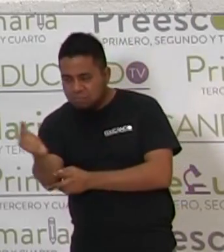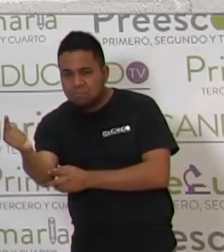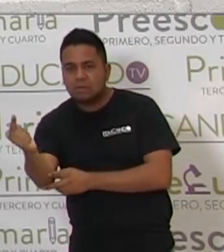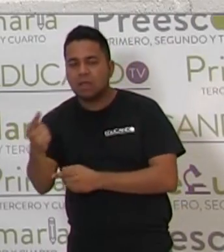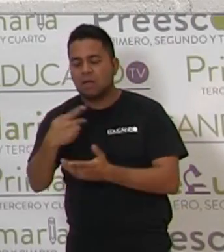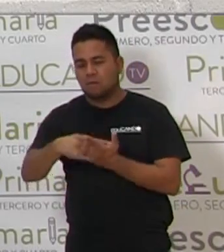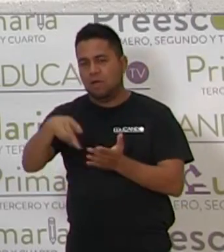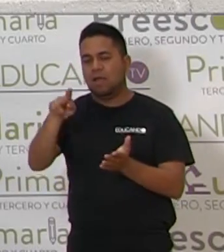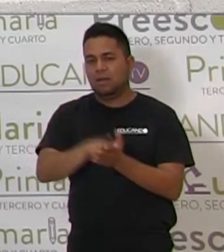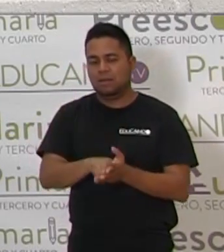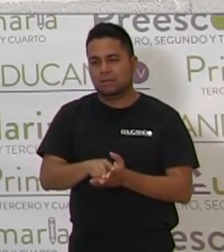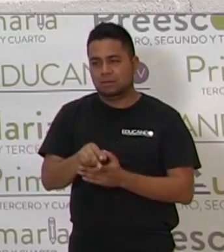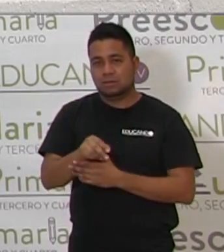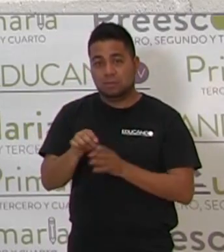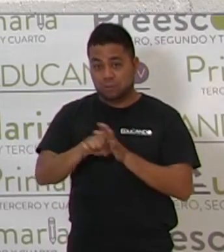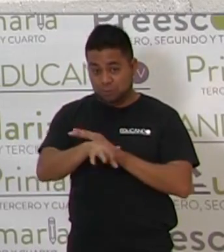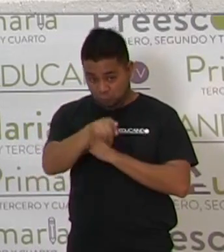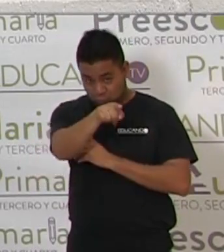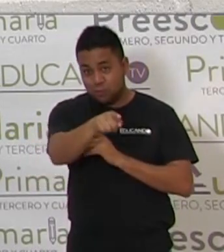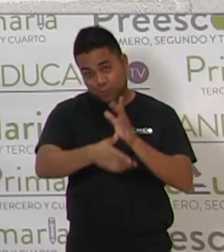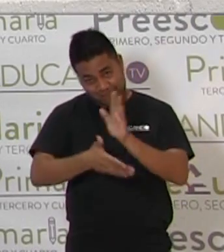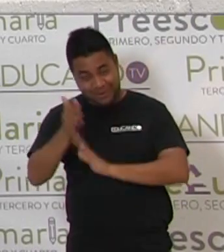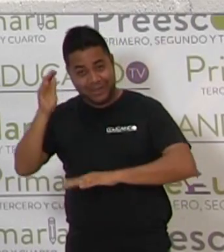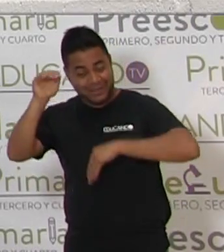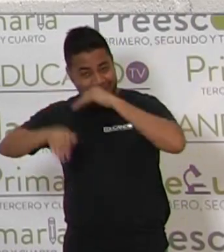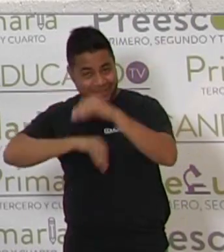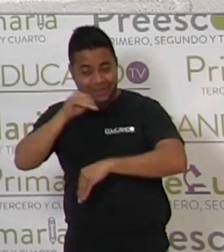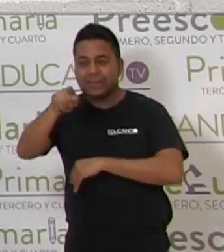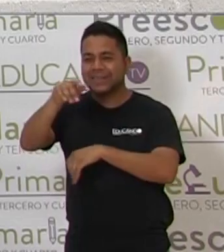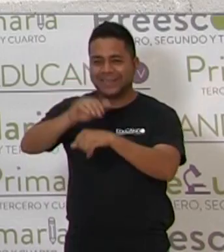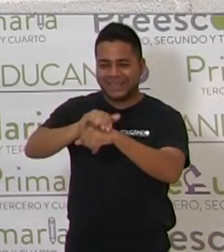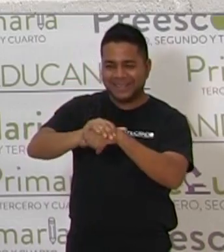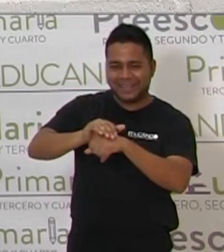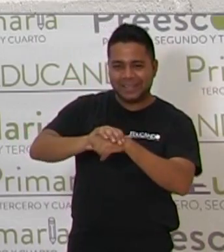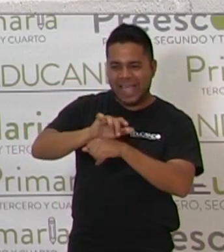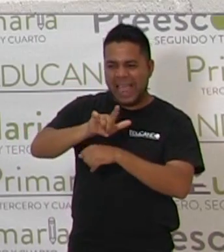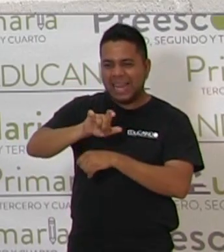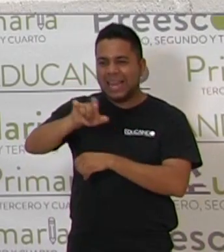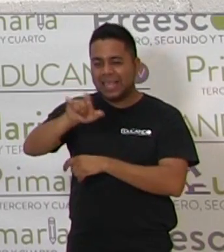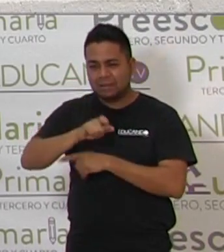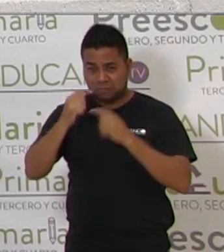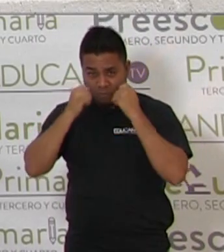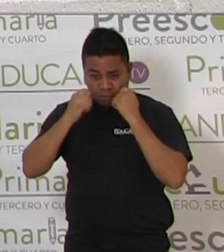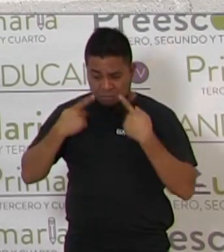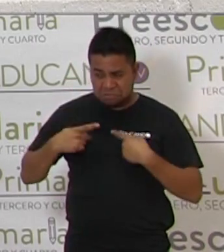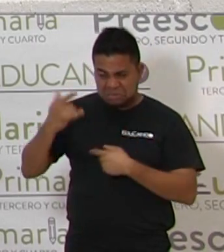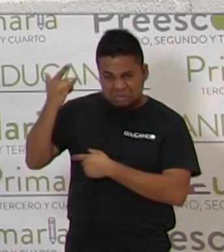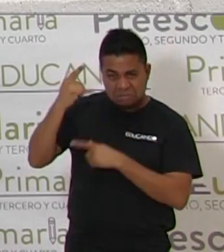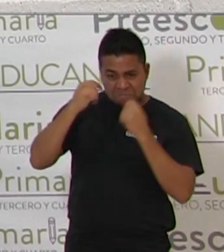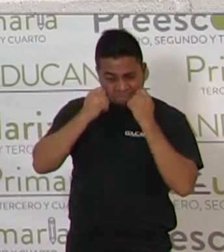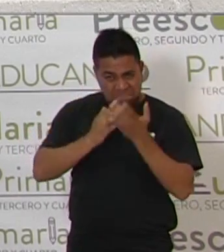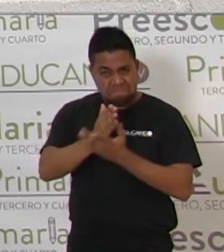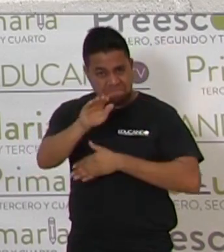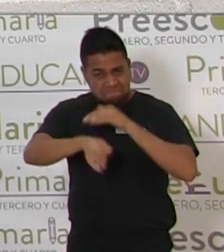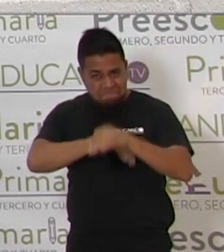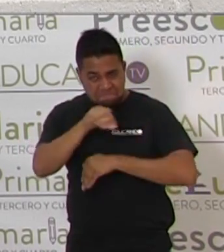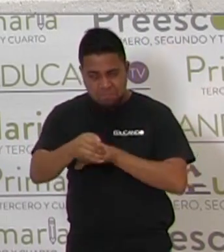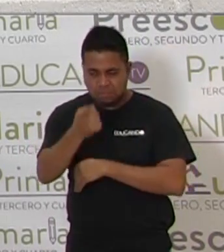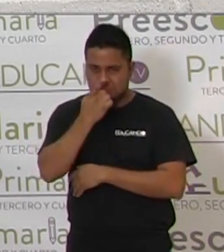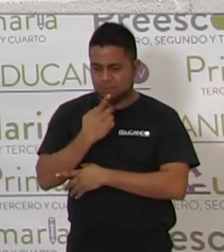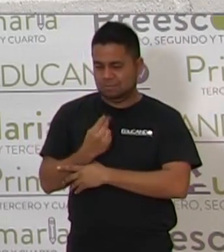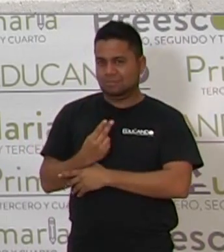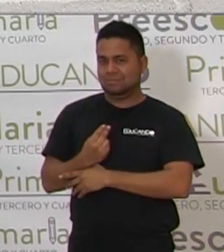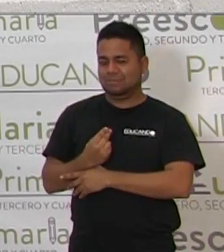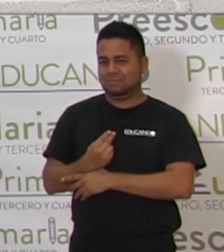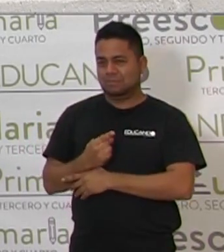chica valiente? ¿Ustedes saldrían a nadar? ¿Alexei, saldrías a nadar, aunque hubiera gigantes? ¡Alexei dice